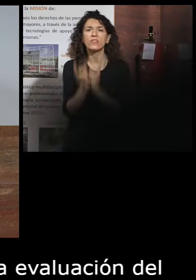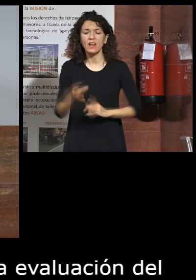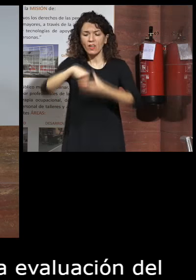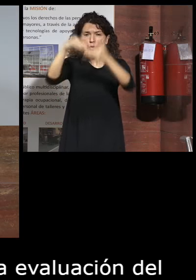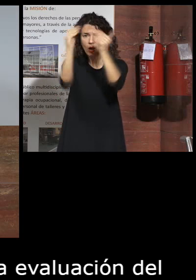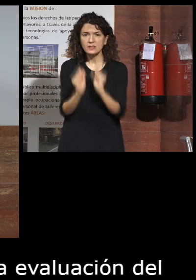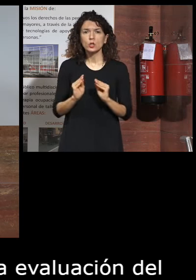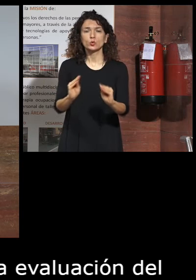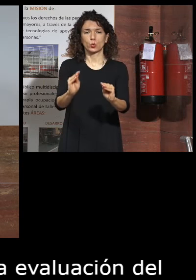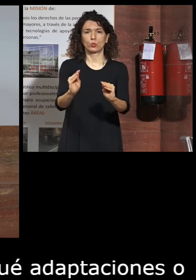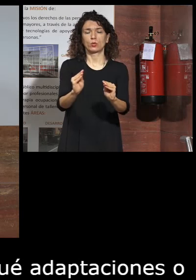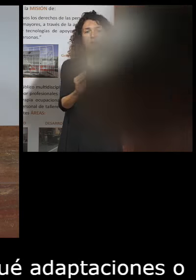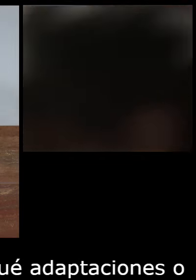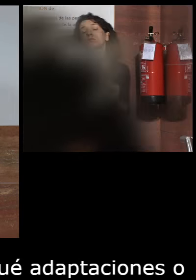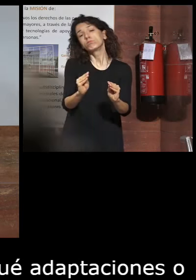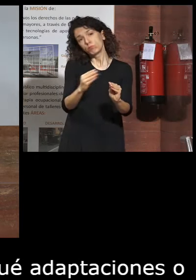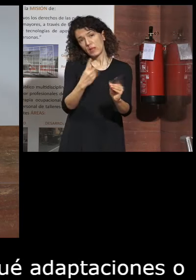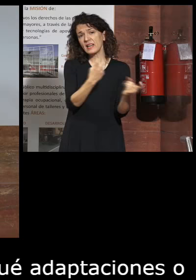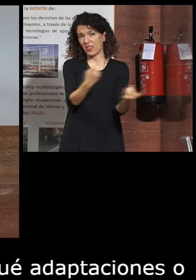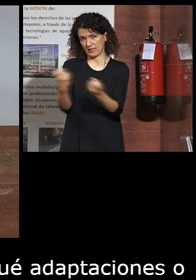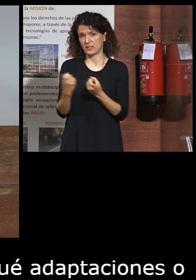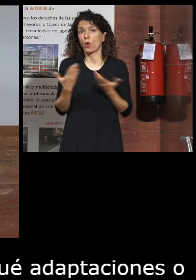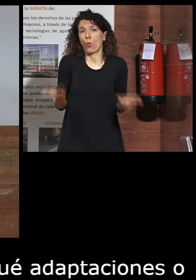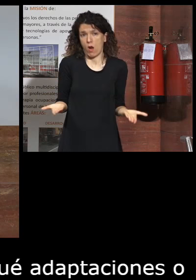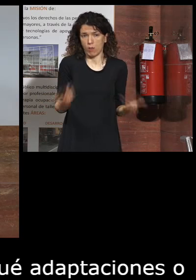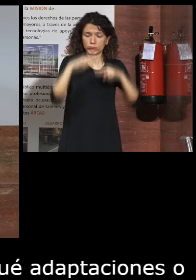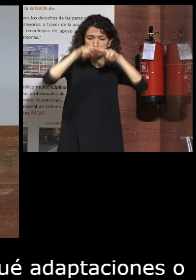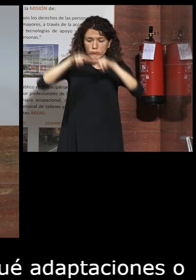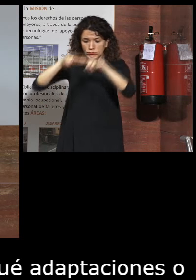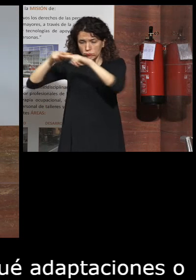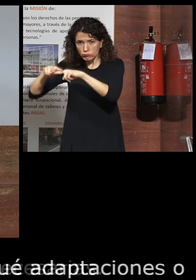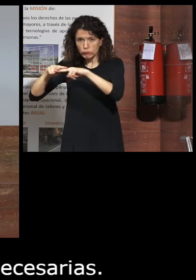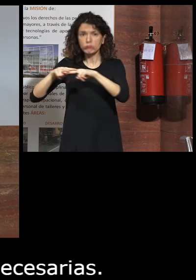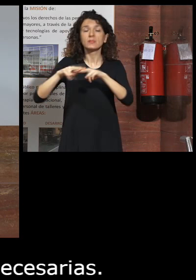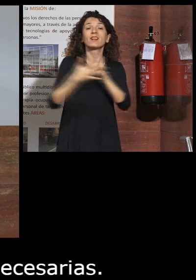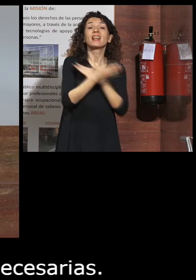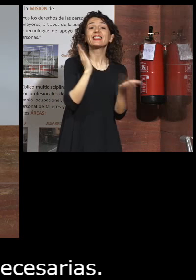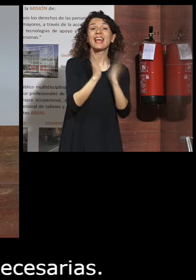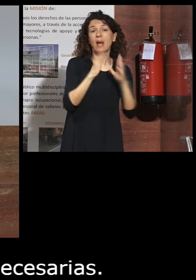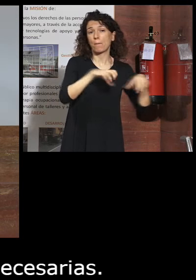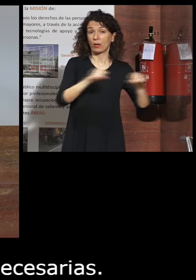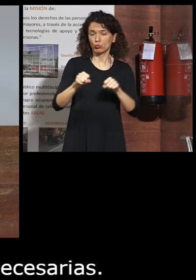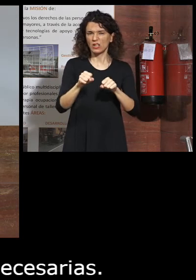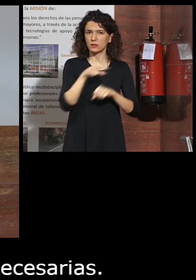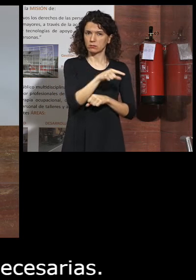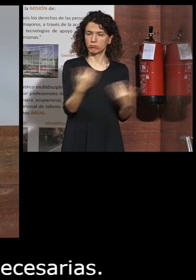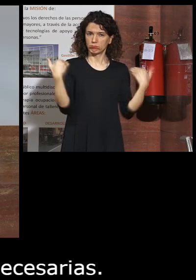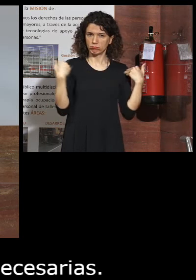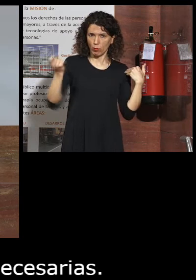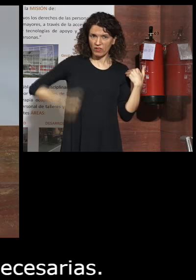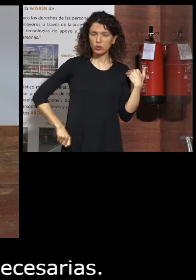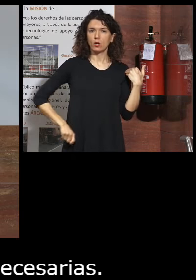casa podrían ser necesarias. Los terributos también se encargan de